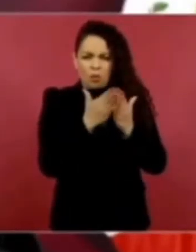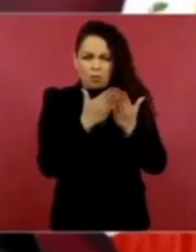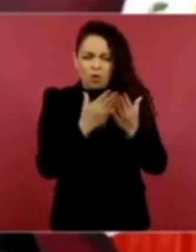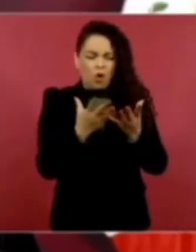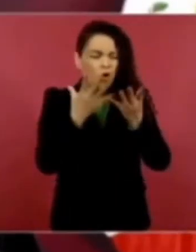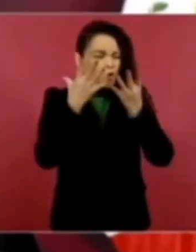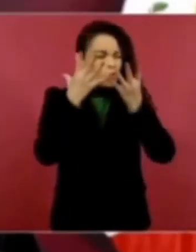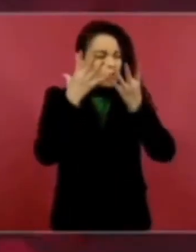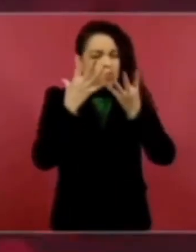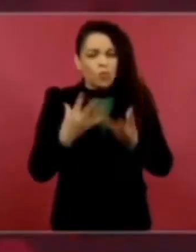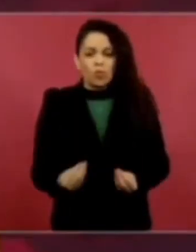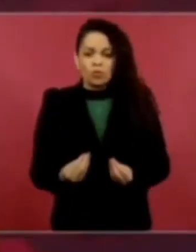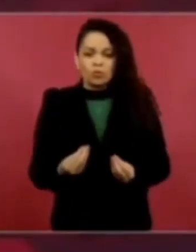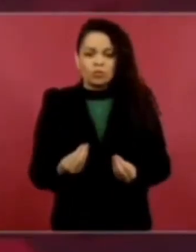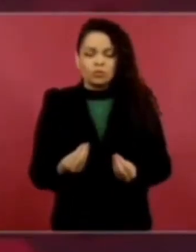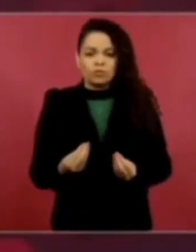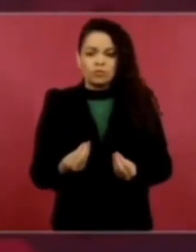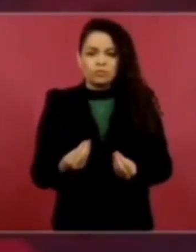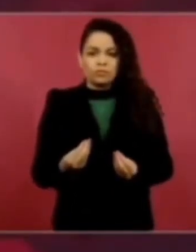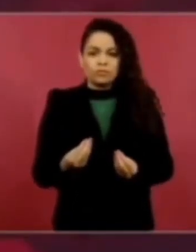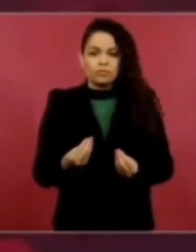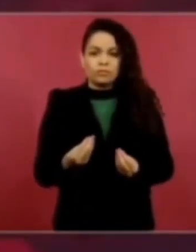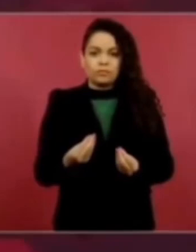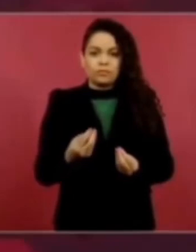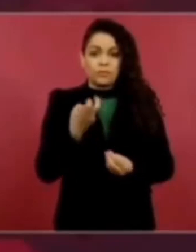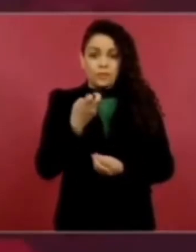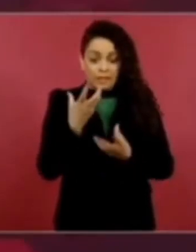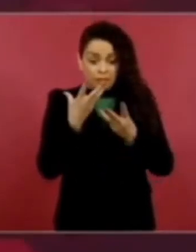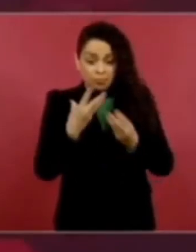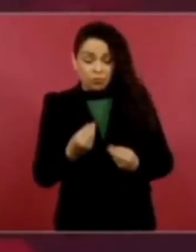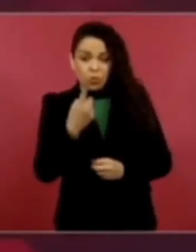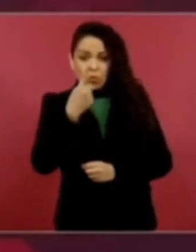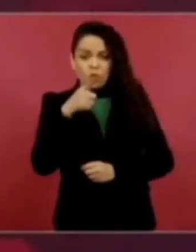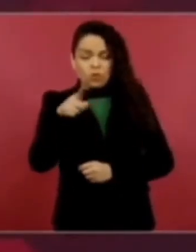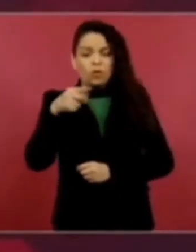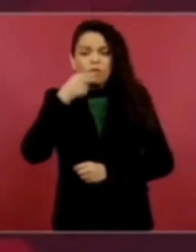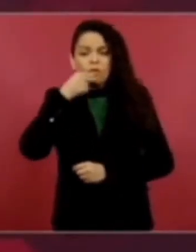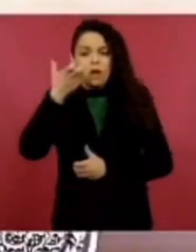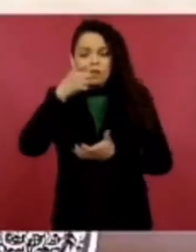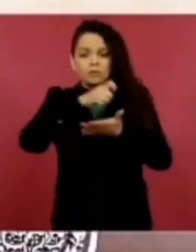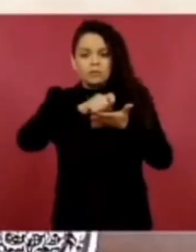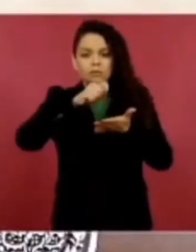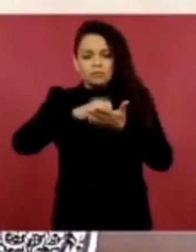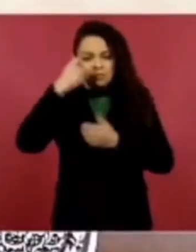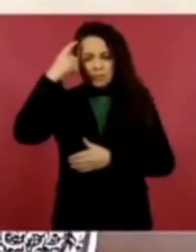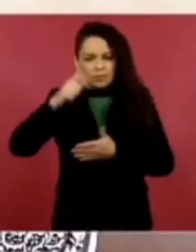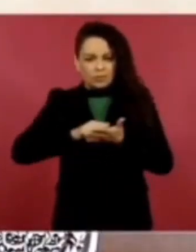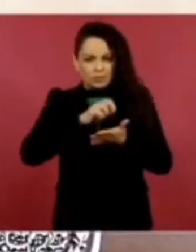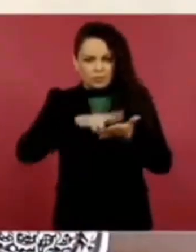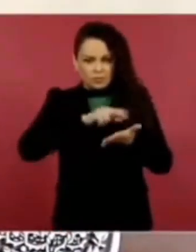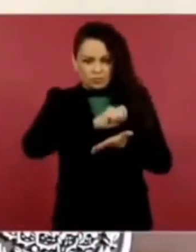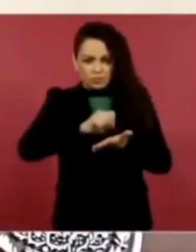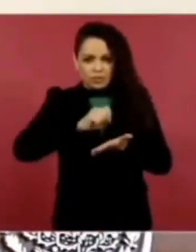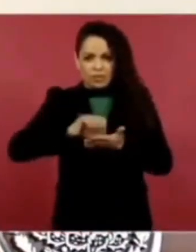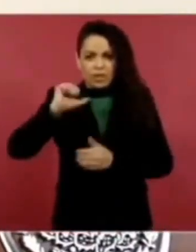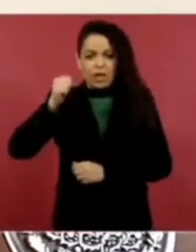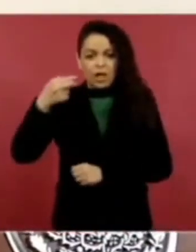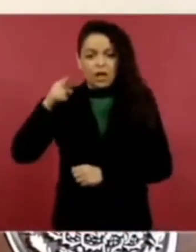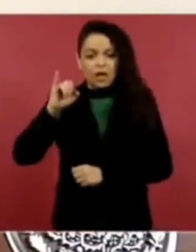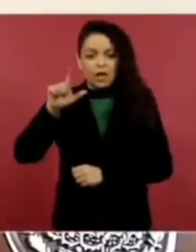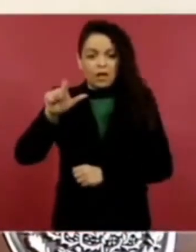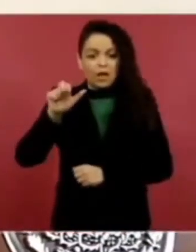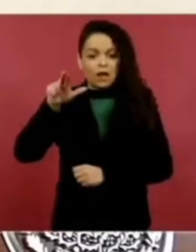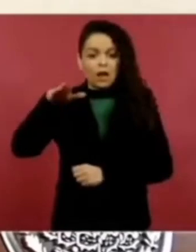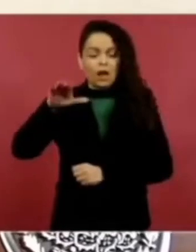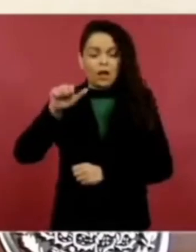entre otros, de Aguilar Camín, que lo